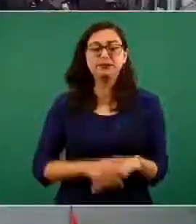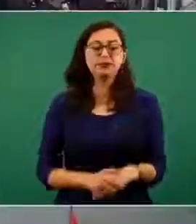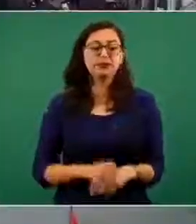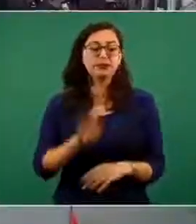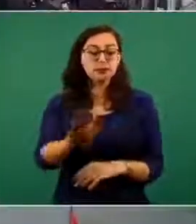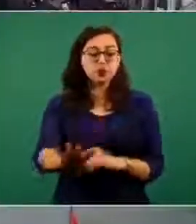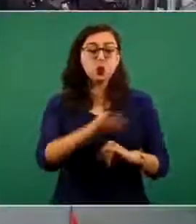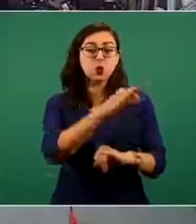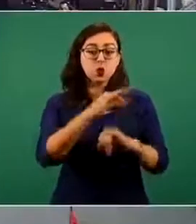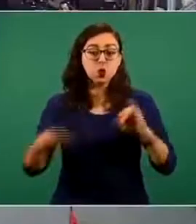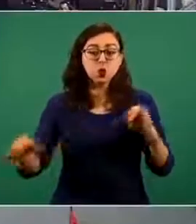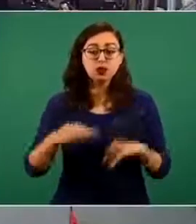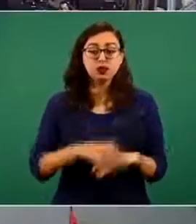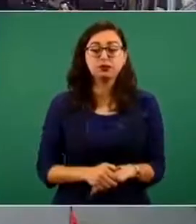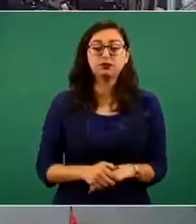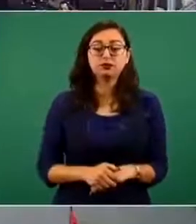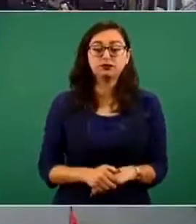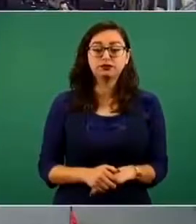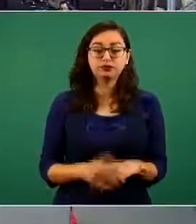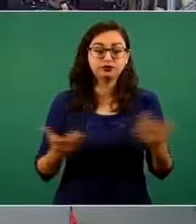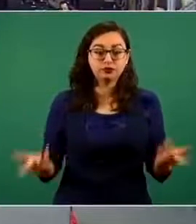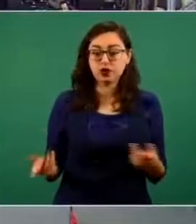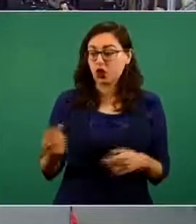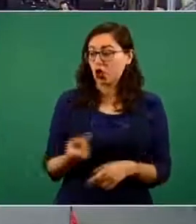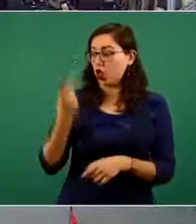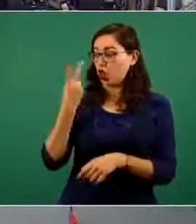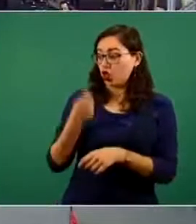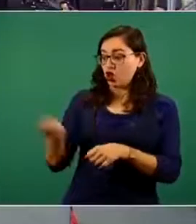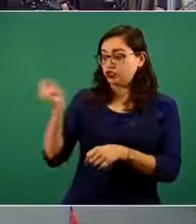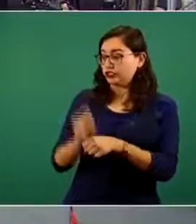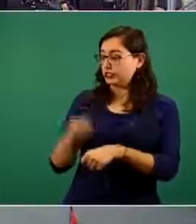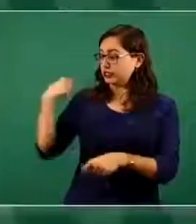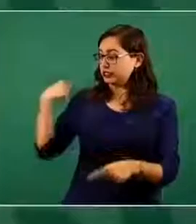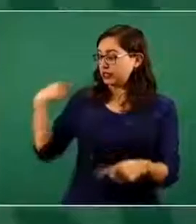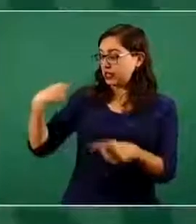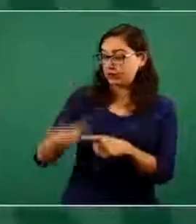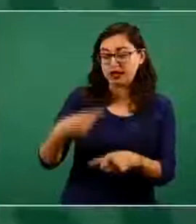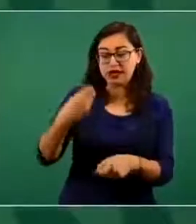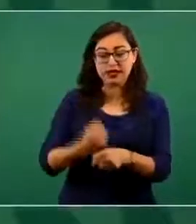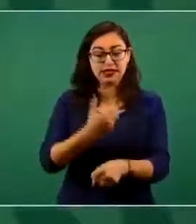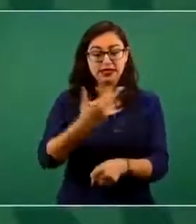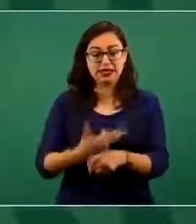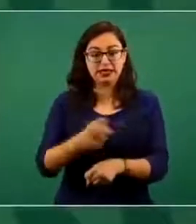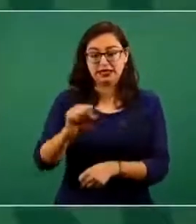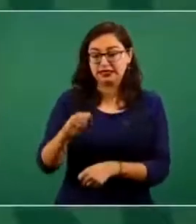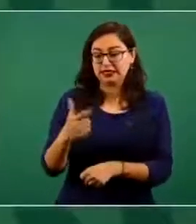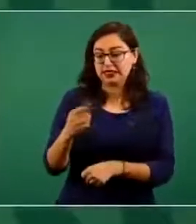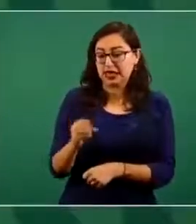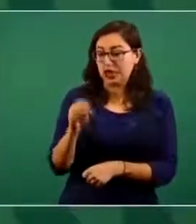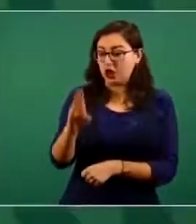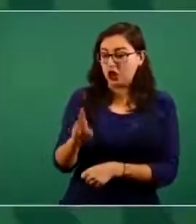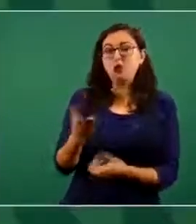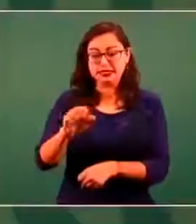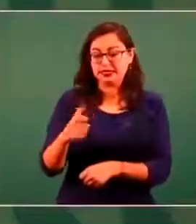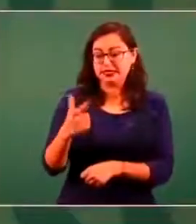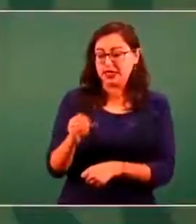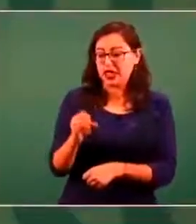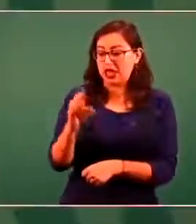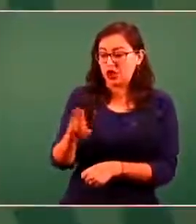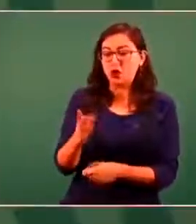Vio el desempeño de la secretaria de Gobernación, no sé si usted veía las mañaneras. Maestro, a veces